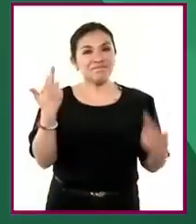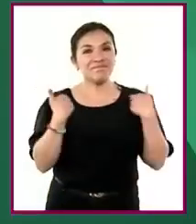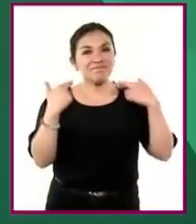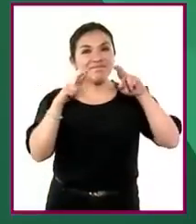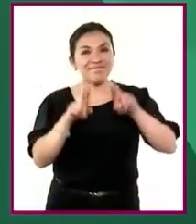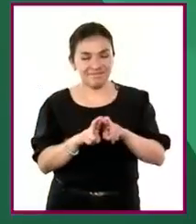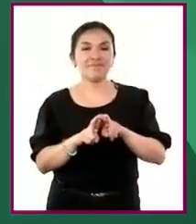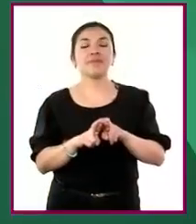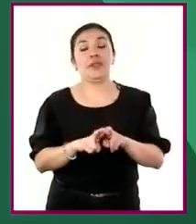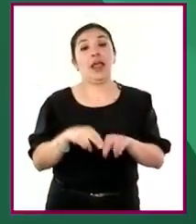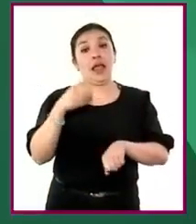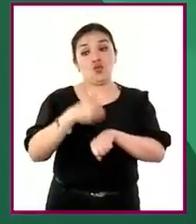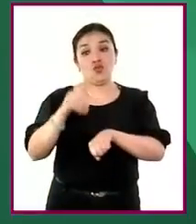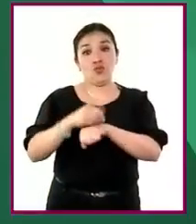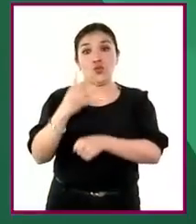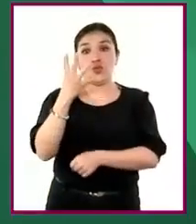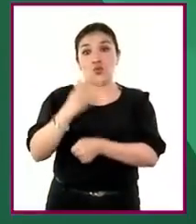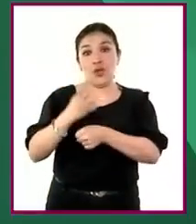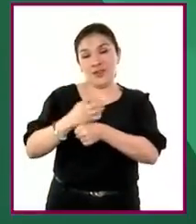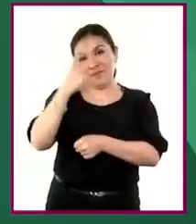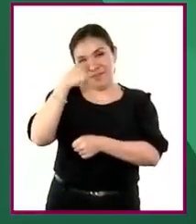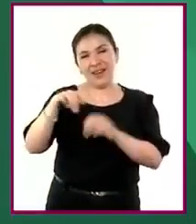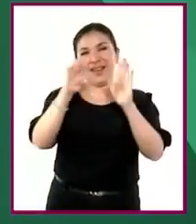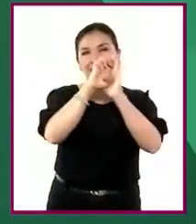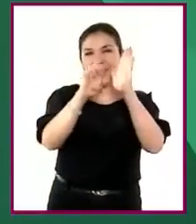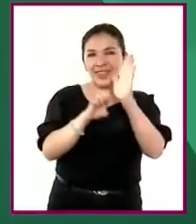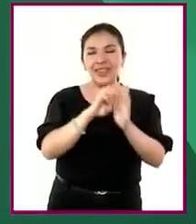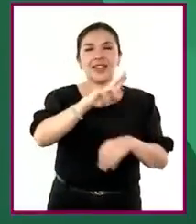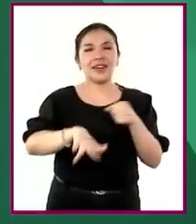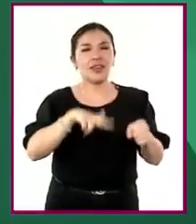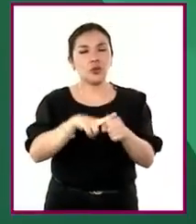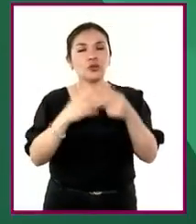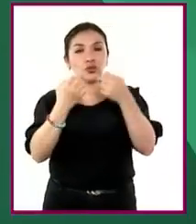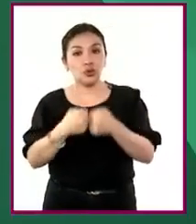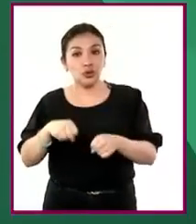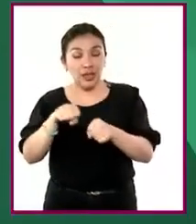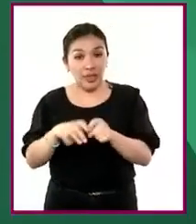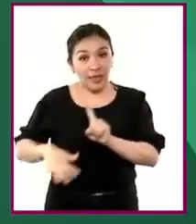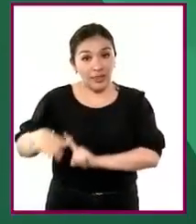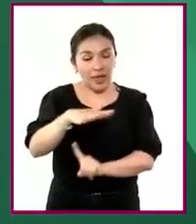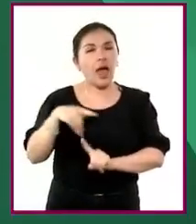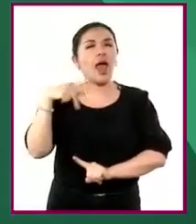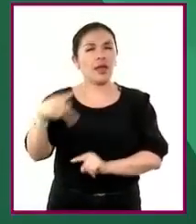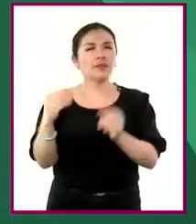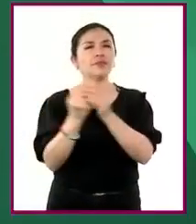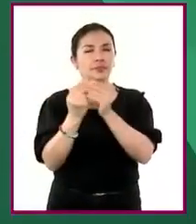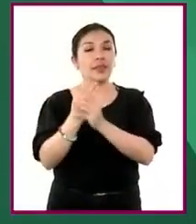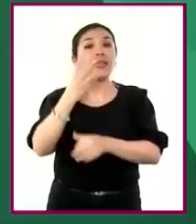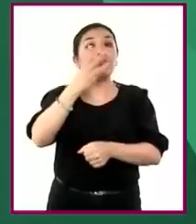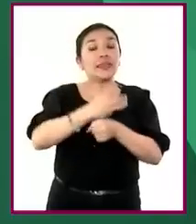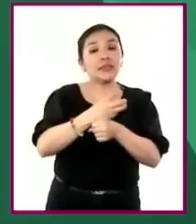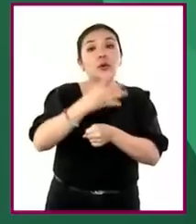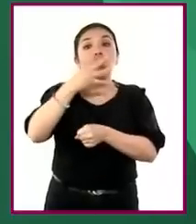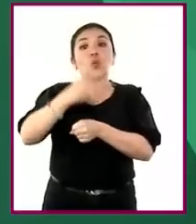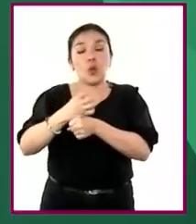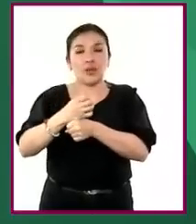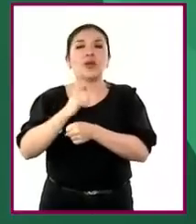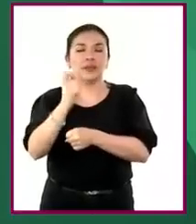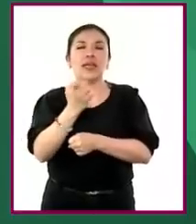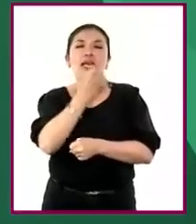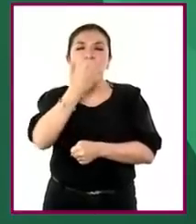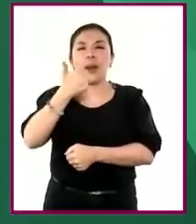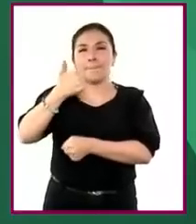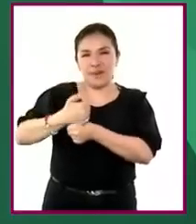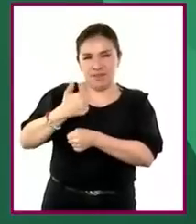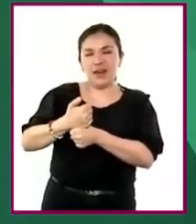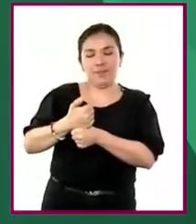Maestras y maestros, en la fase 4 del campo ética, naturaleza y sociedades correspondiente al tercero y cuarto grado